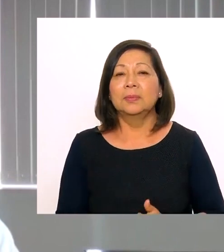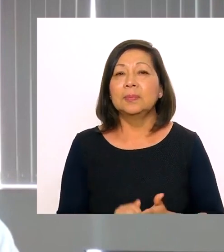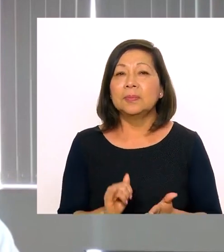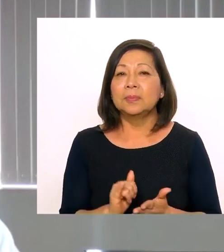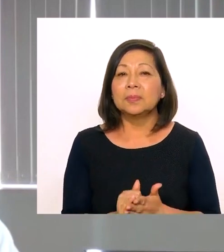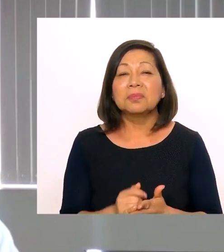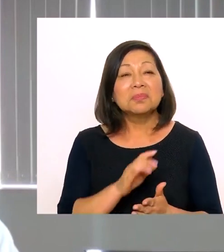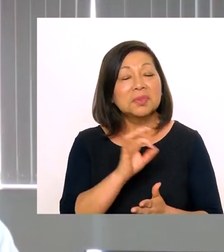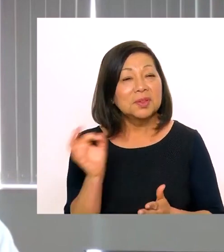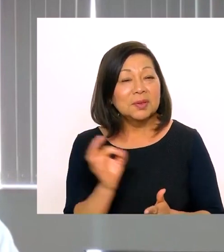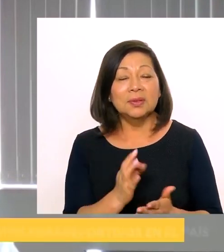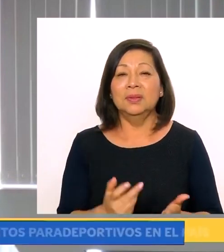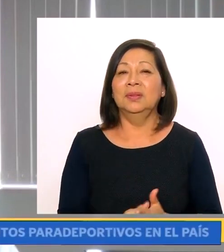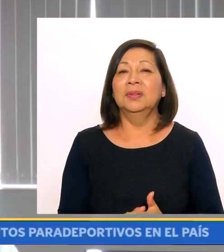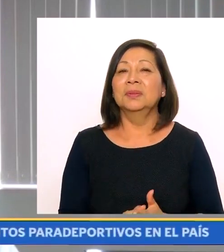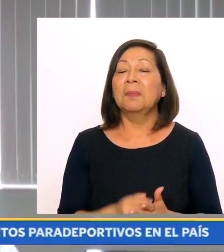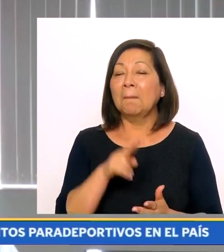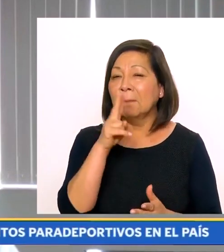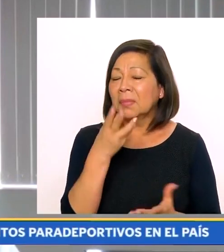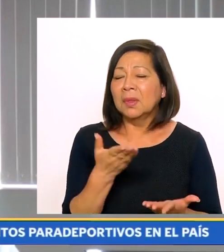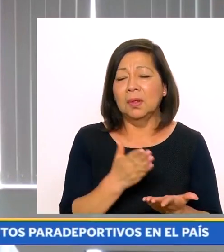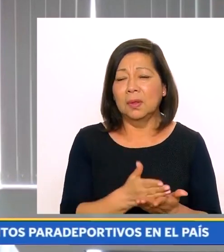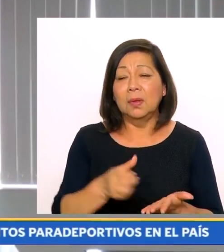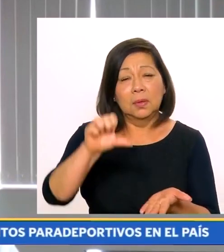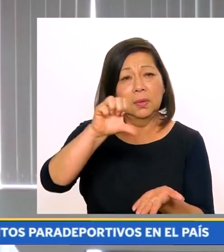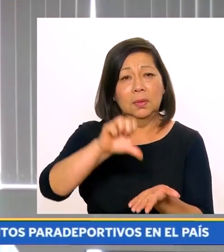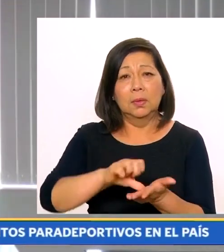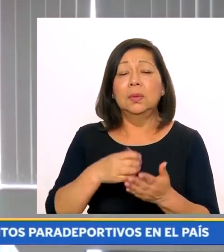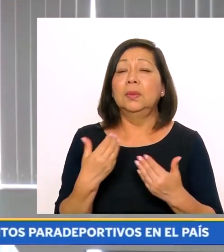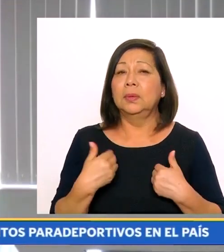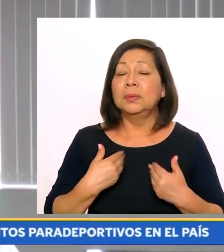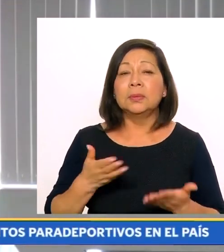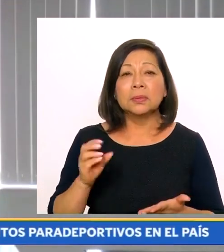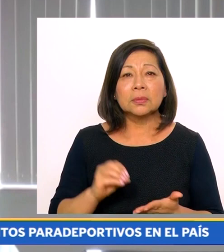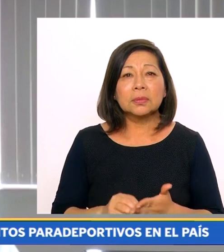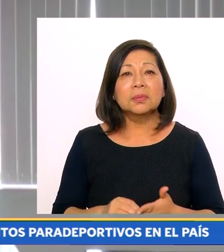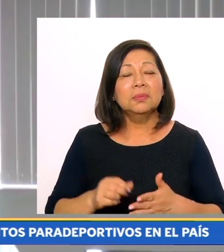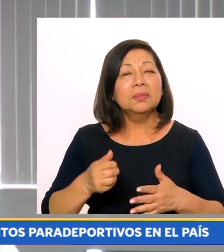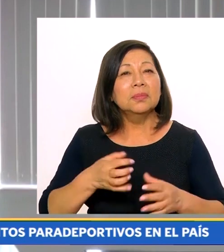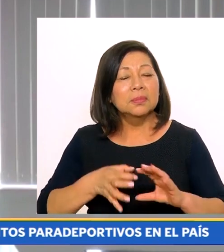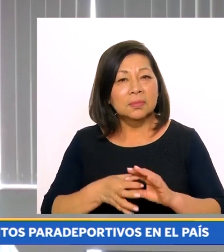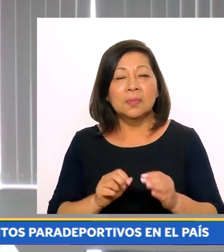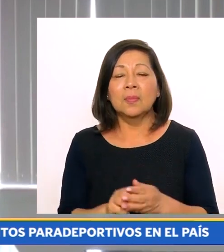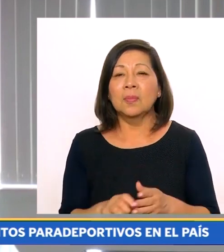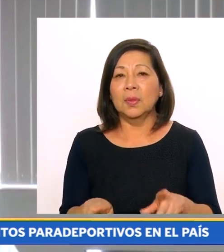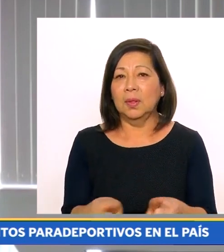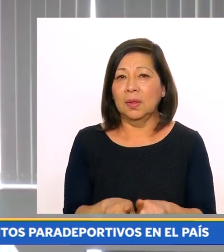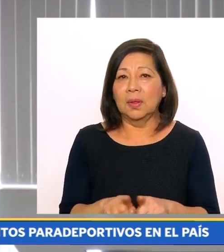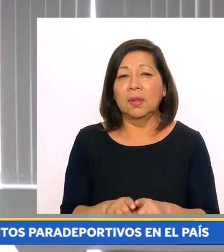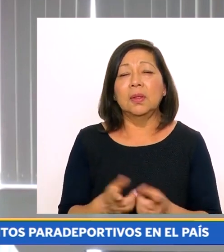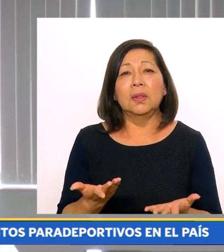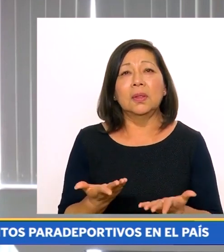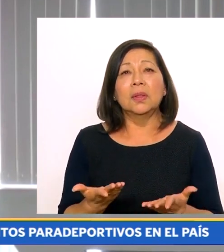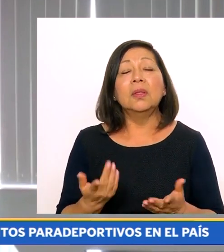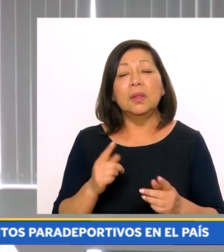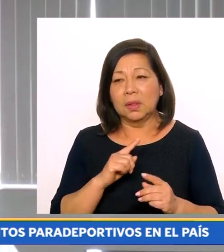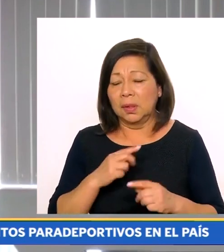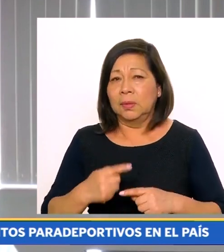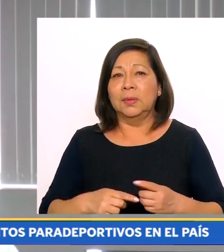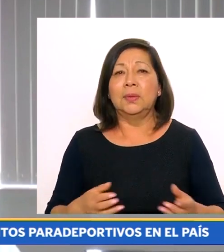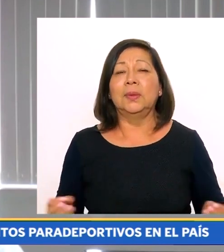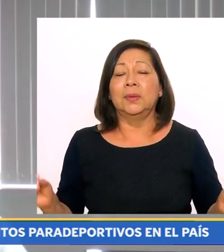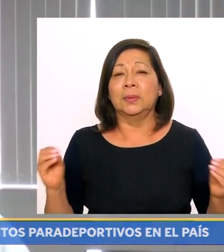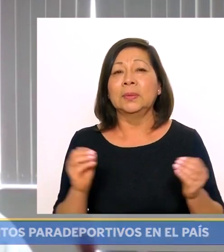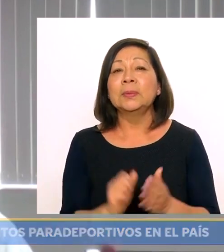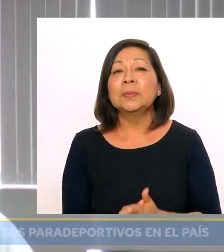a ver cómo incorporamos estos deportes, ¿no? Para que en ningún evento que Perú sea sede, por la experiencia que hemos tenido de los panamericanos,